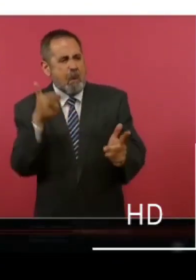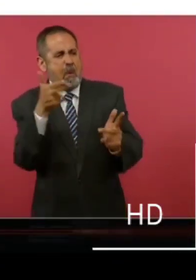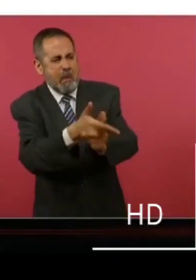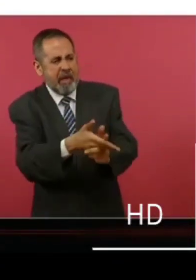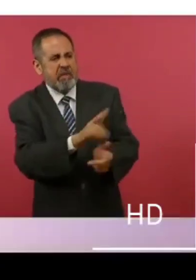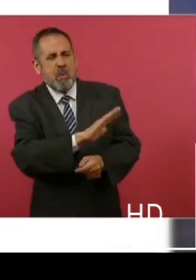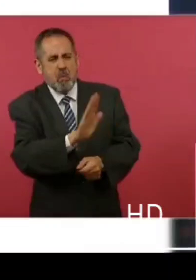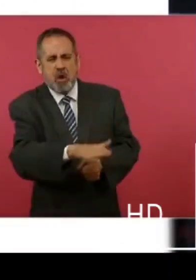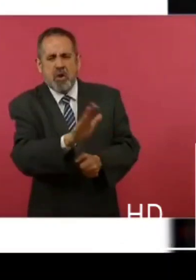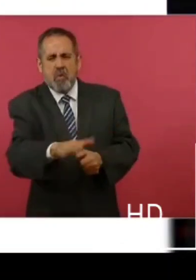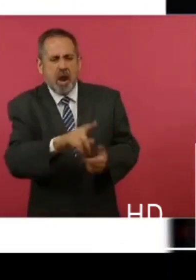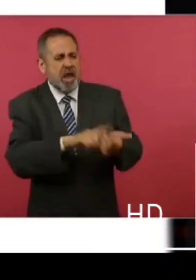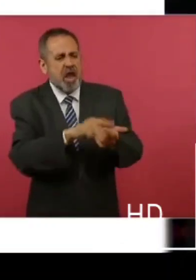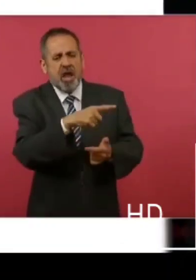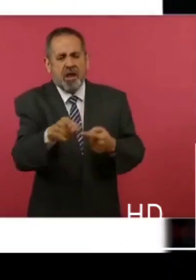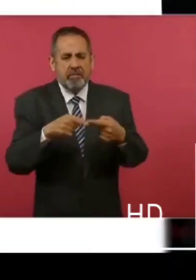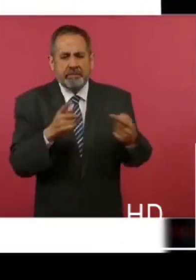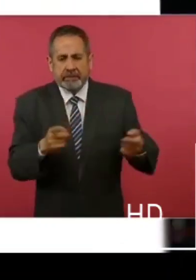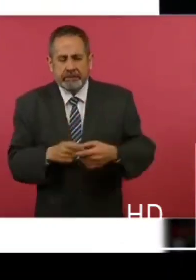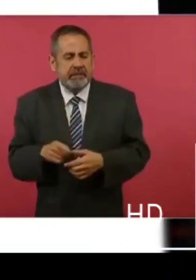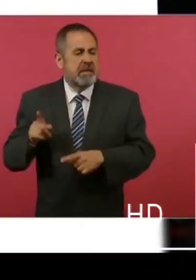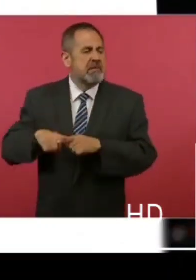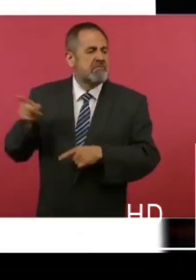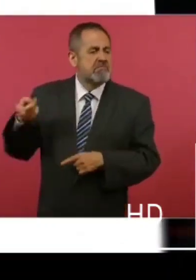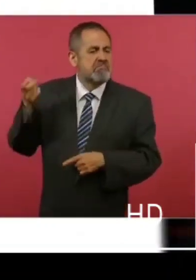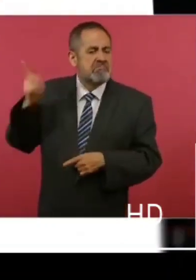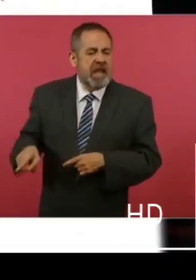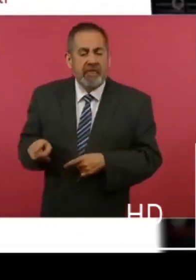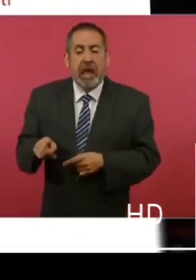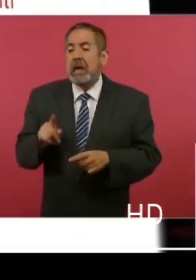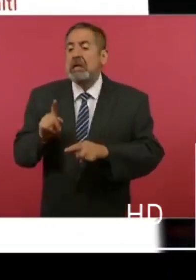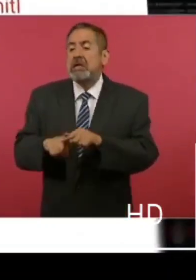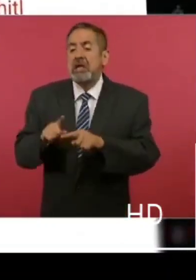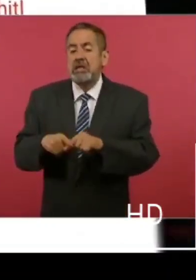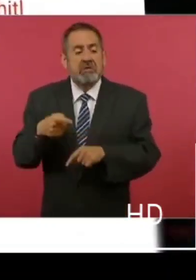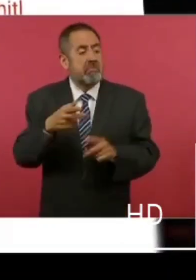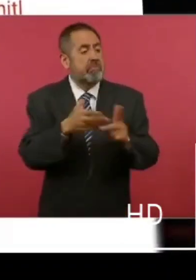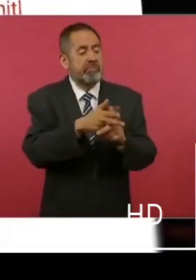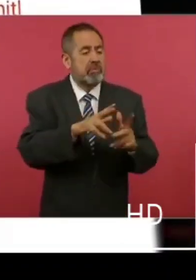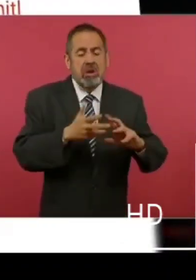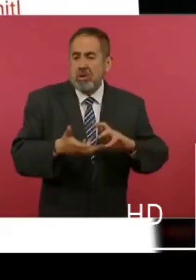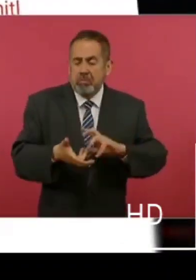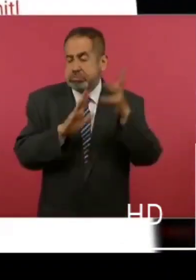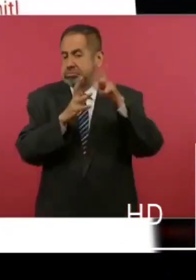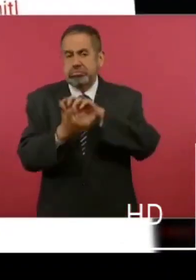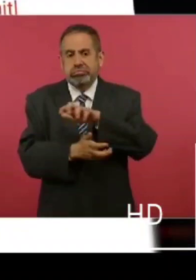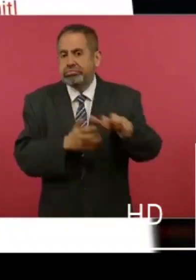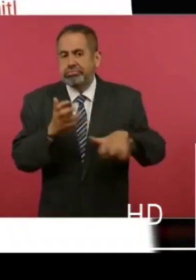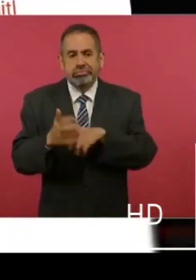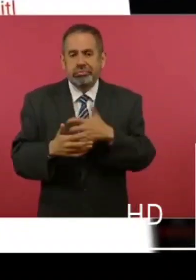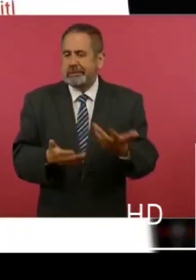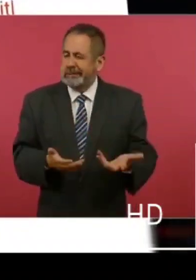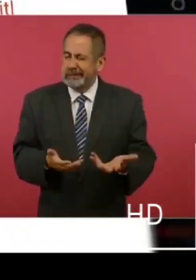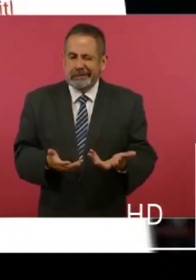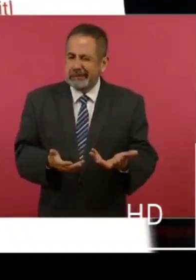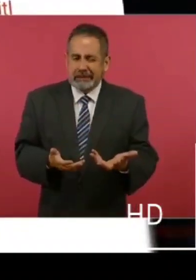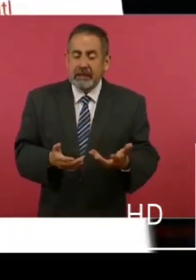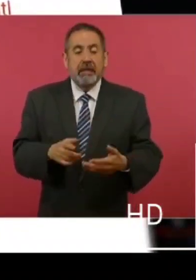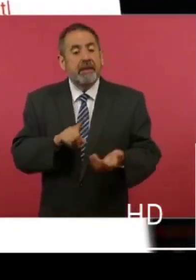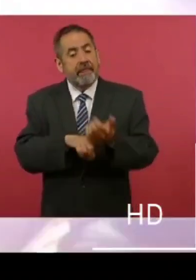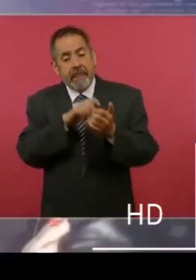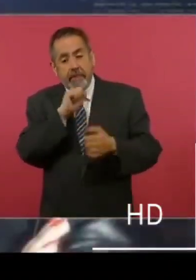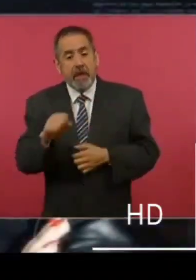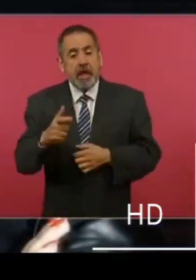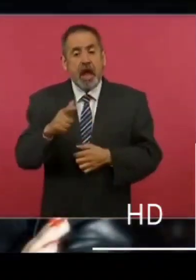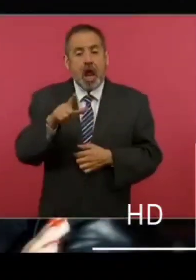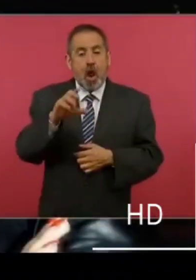adversarios. Agregó que el gatillo del presidente puede descarrilar la campaña de la oposición. Por su parte, Guadalupe